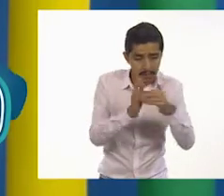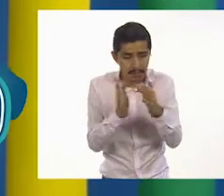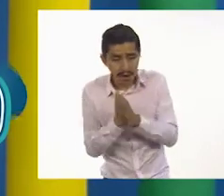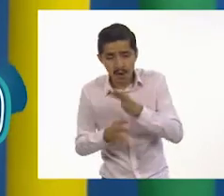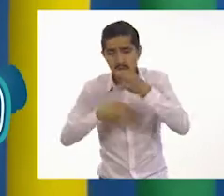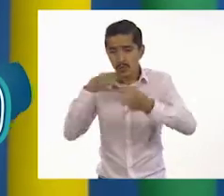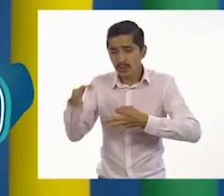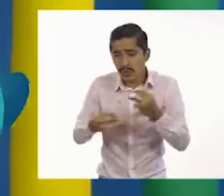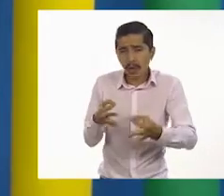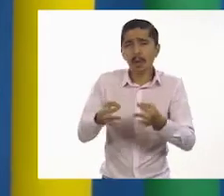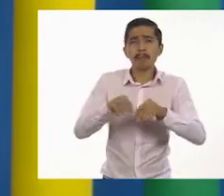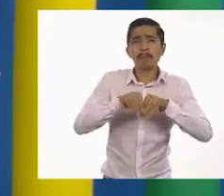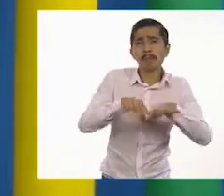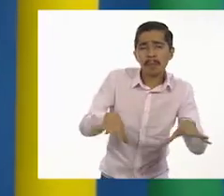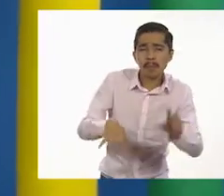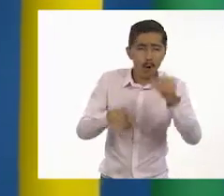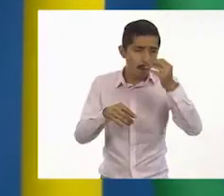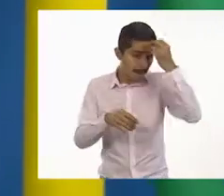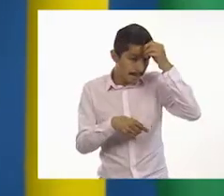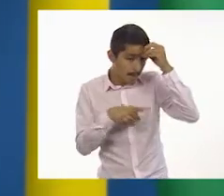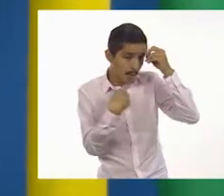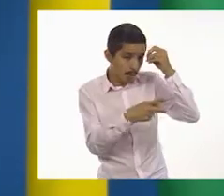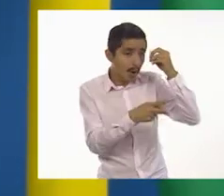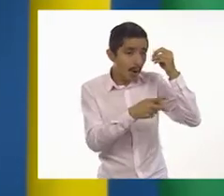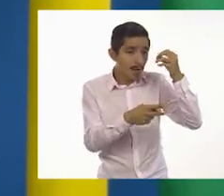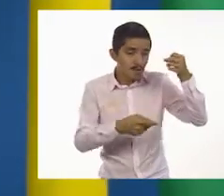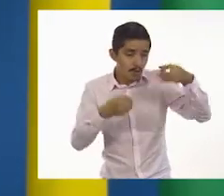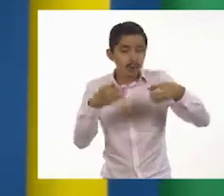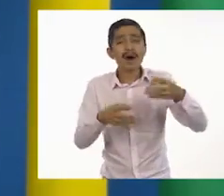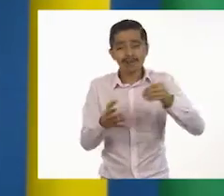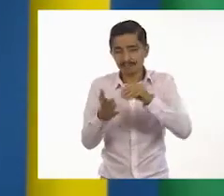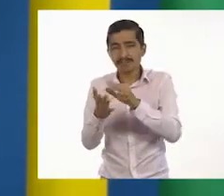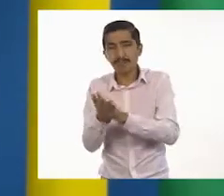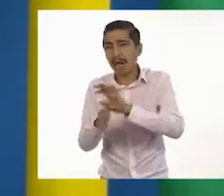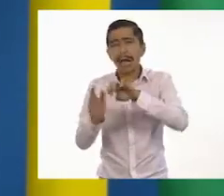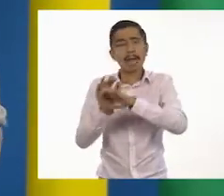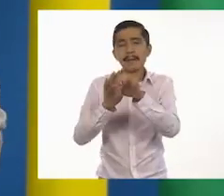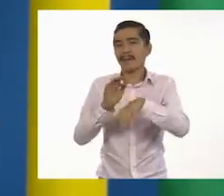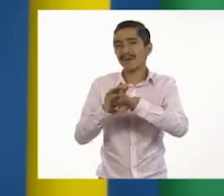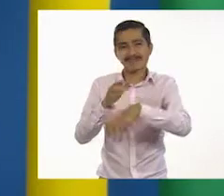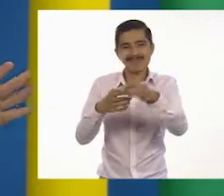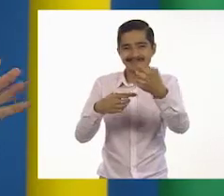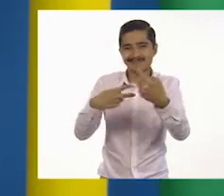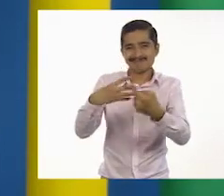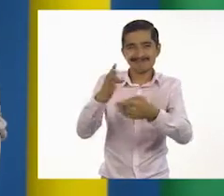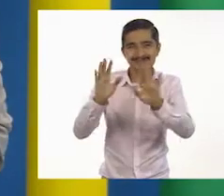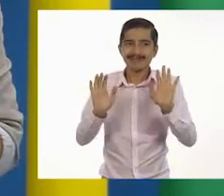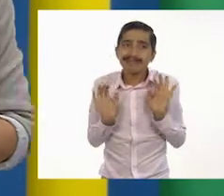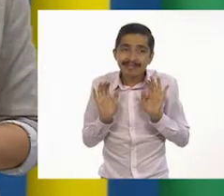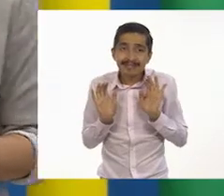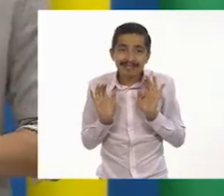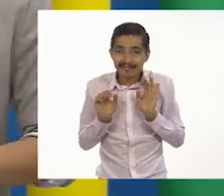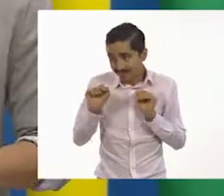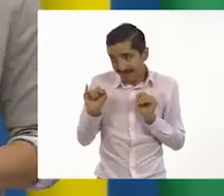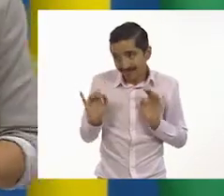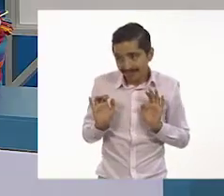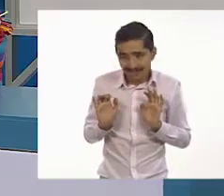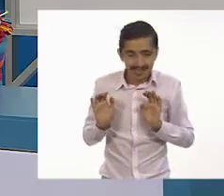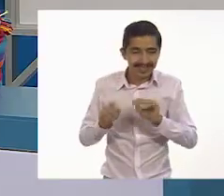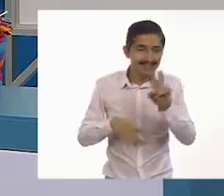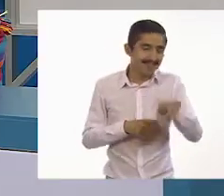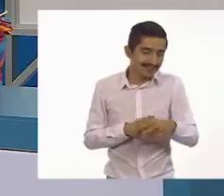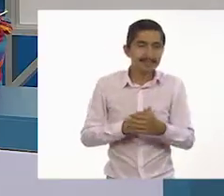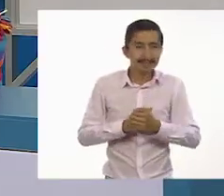noticias, anuncios o artículos de opinión, por nombrar algunos ejemplos. ¿Verdad? Exactamente, exactamente. Pero,